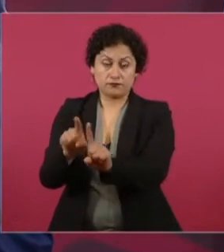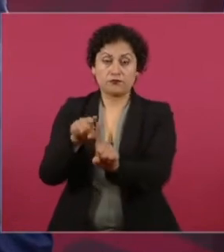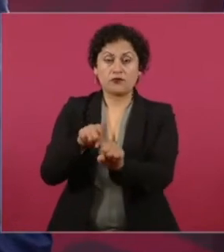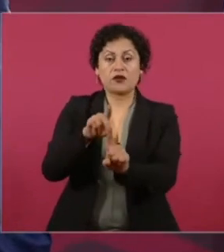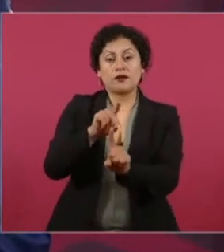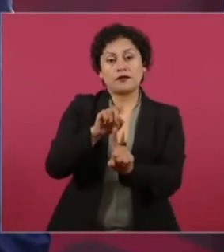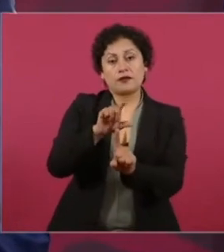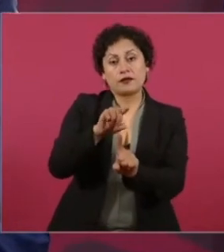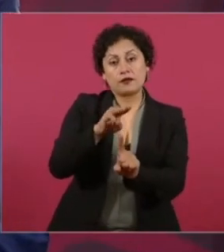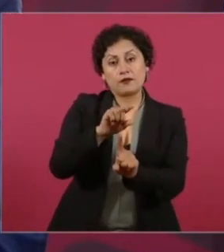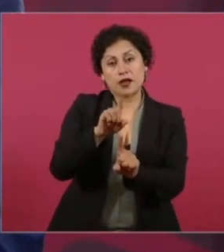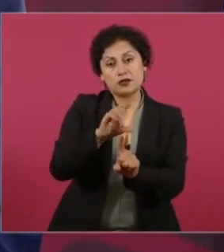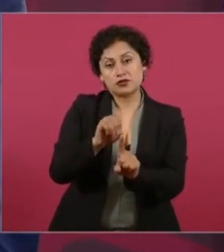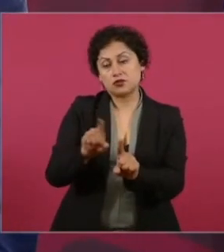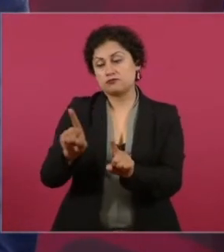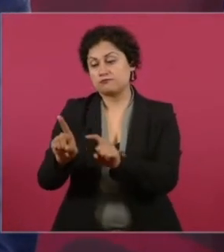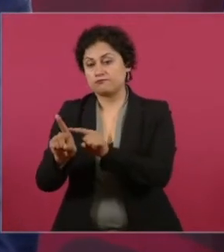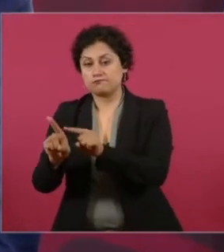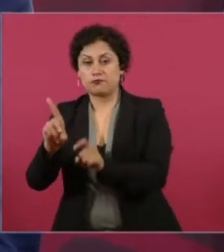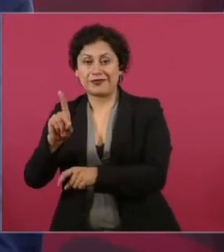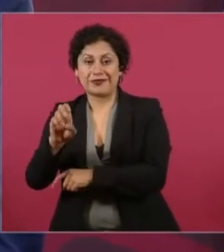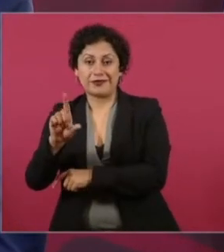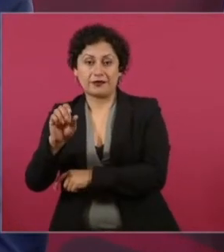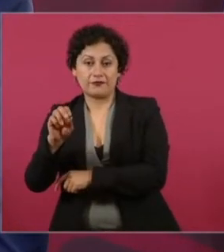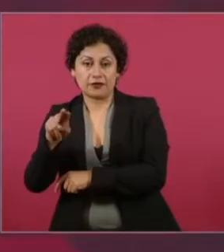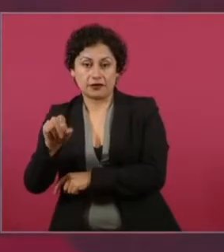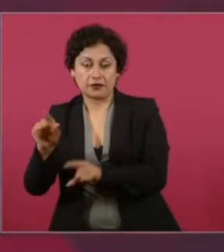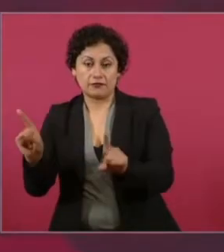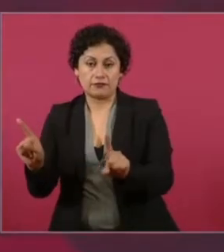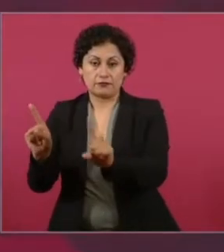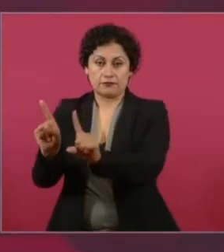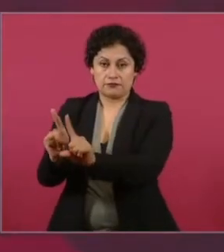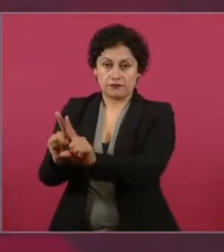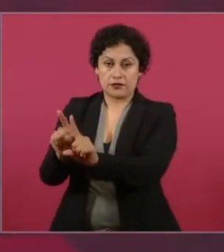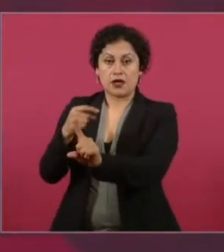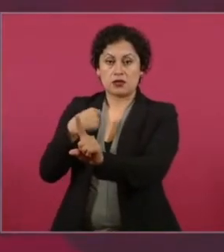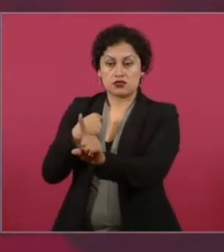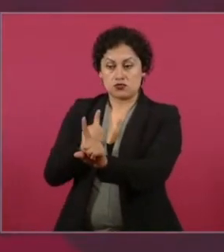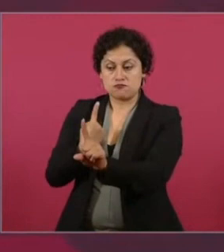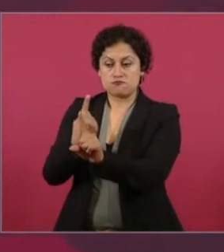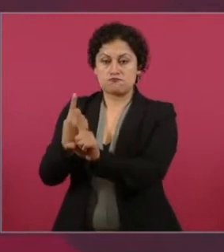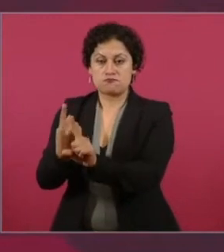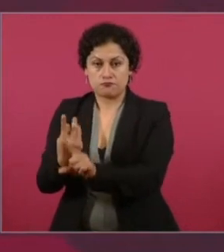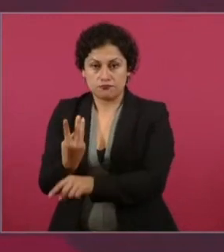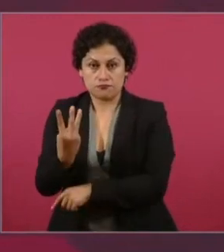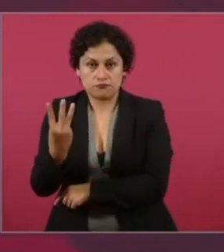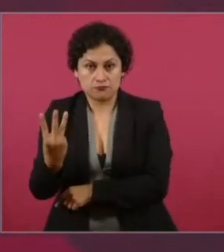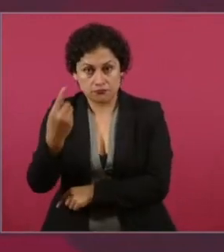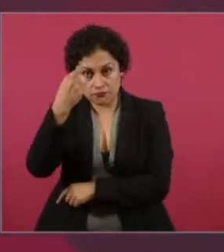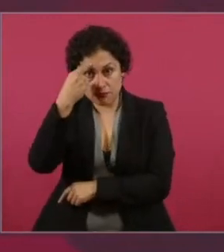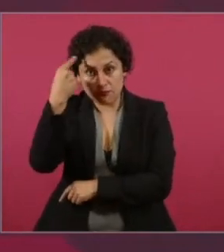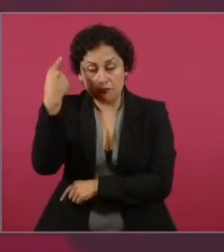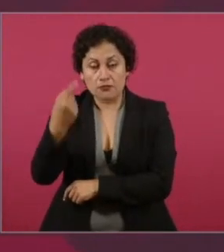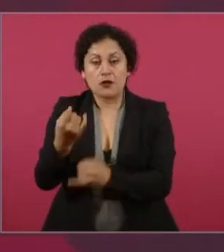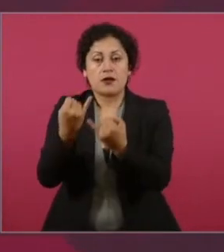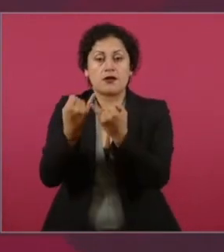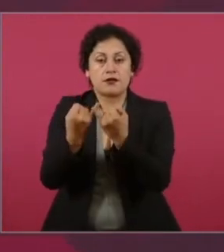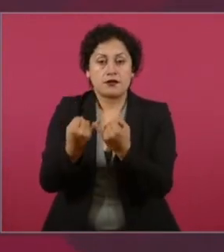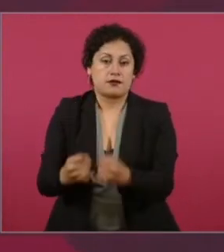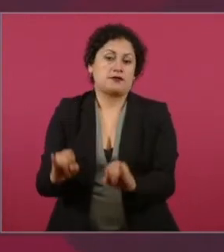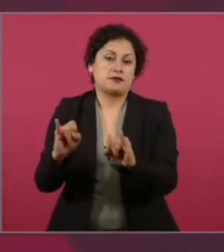del Mazo, me van a acompañar para la inauguración del